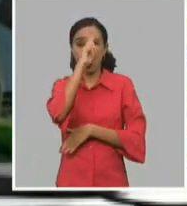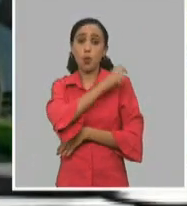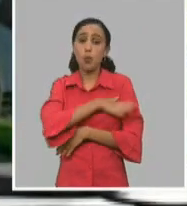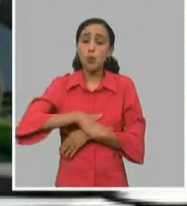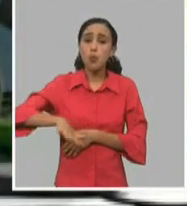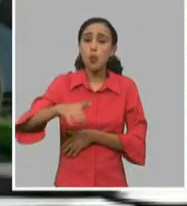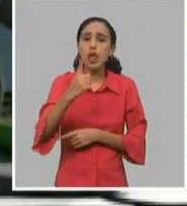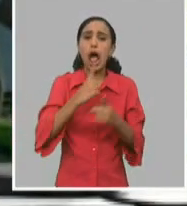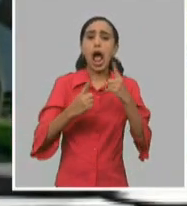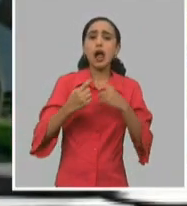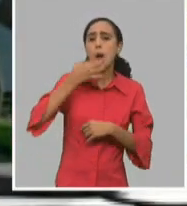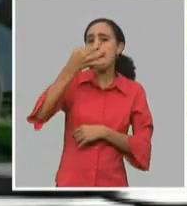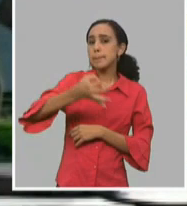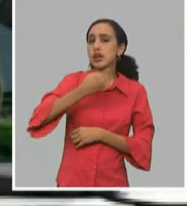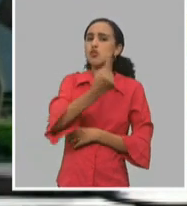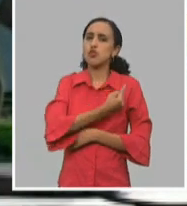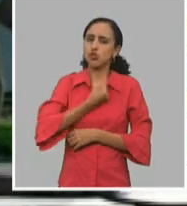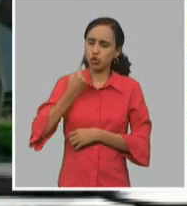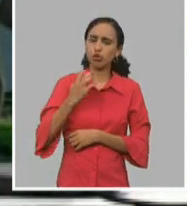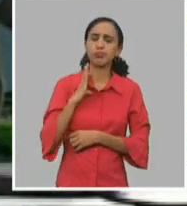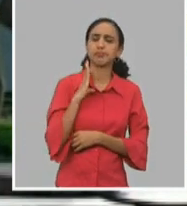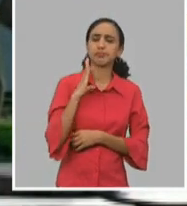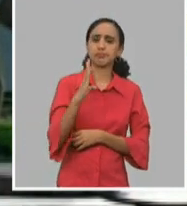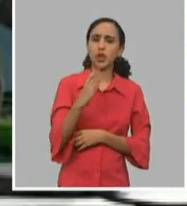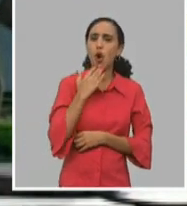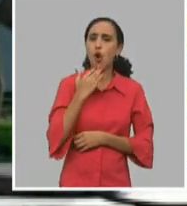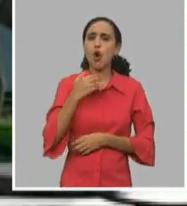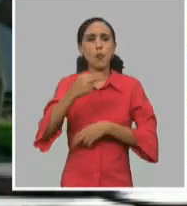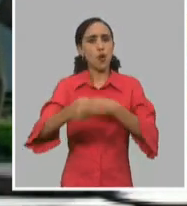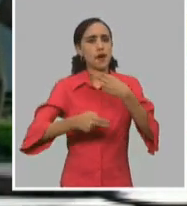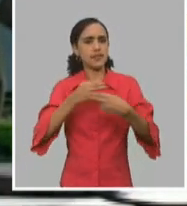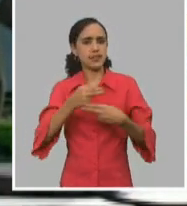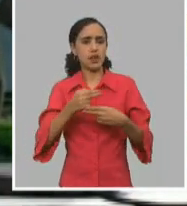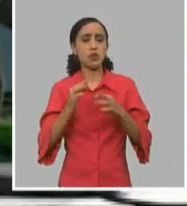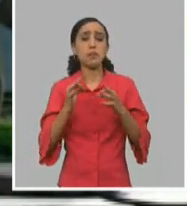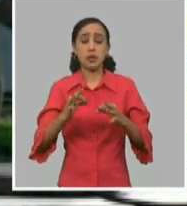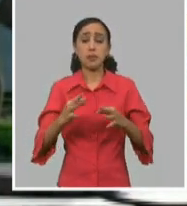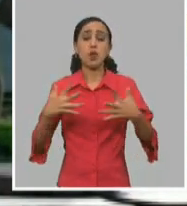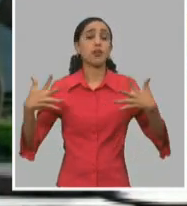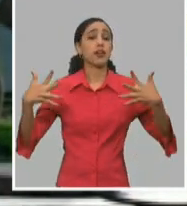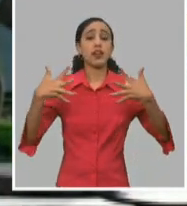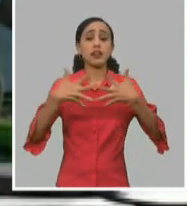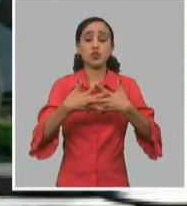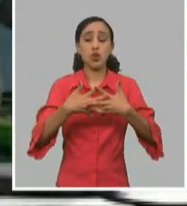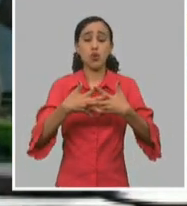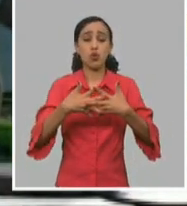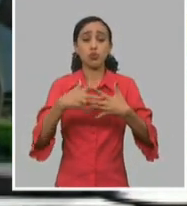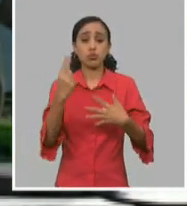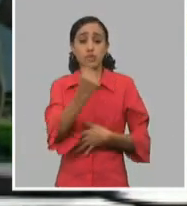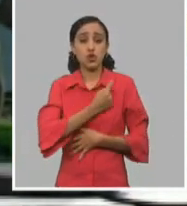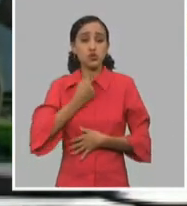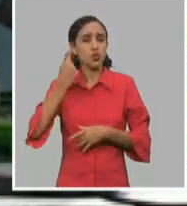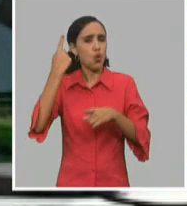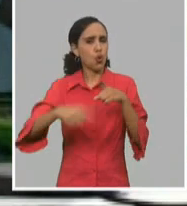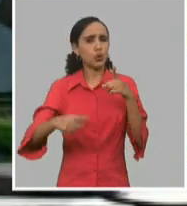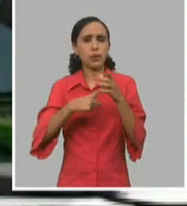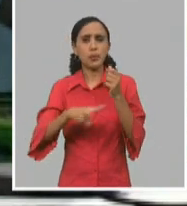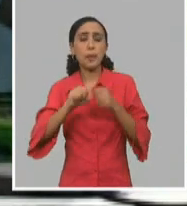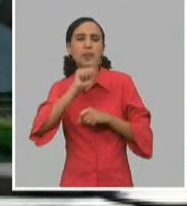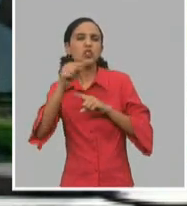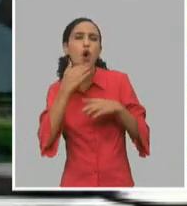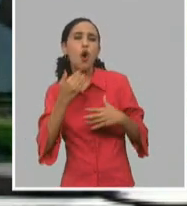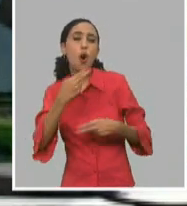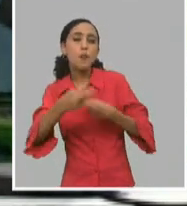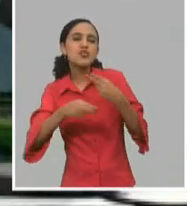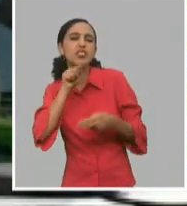planteaba, cómo hacerlo, con qué humildad nosotros también, el vínculo de nosotros con otras provincias, cómo lo hiciste, cómo hiciste